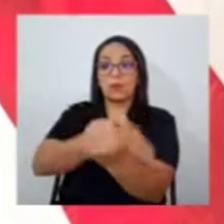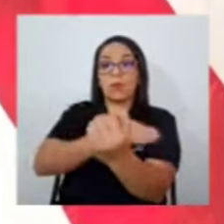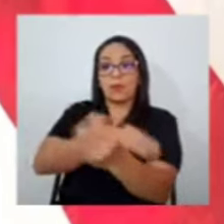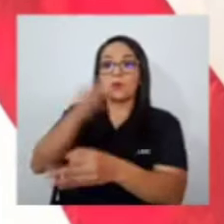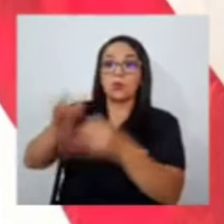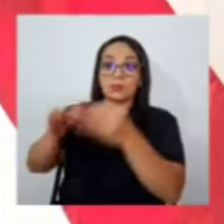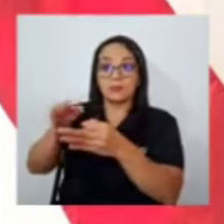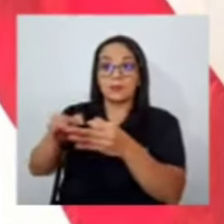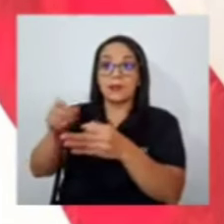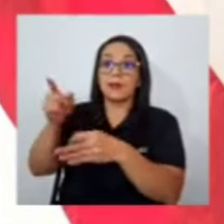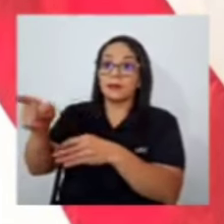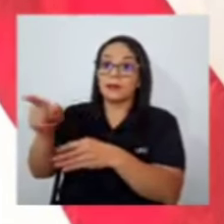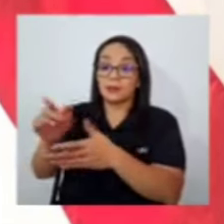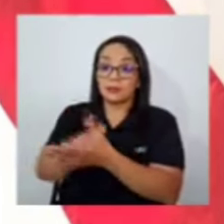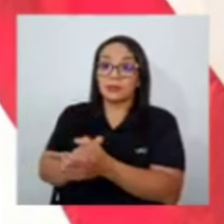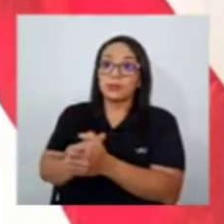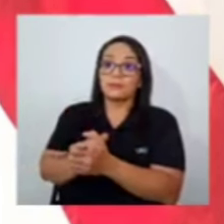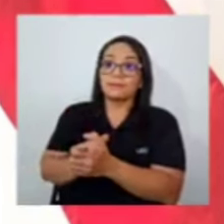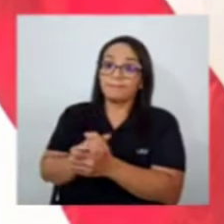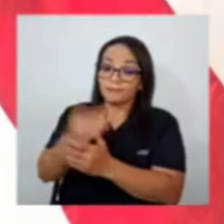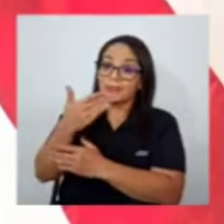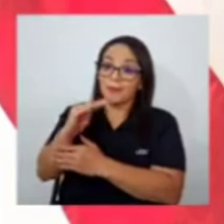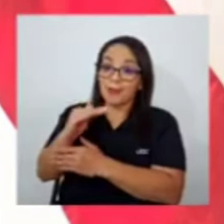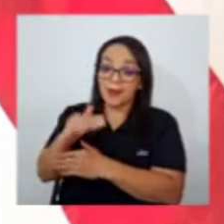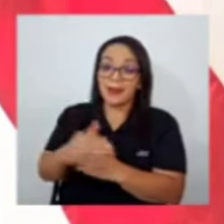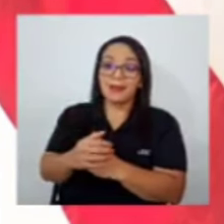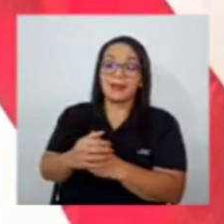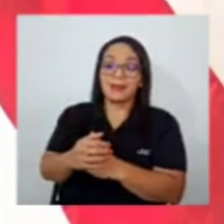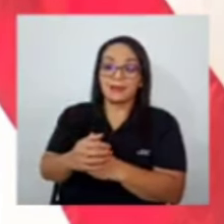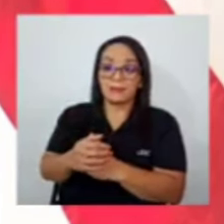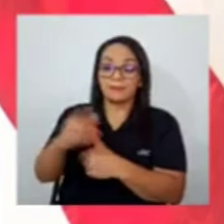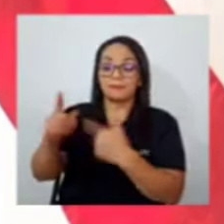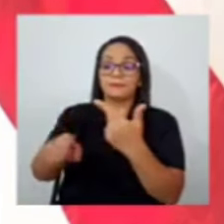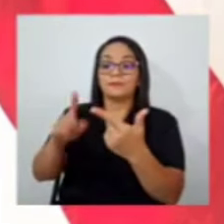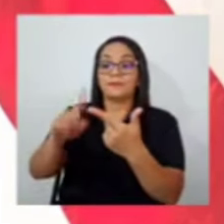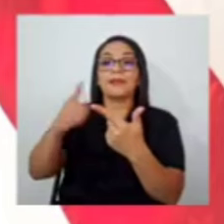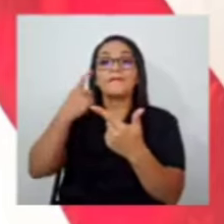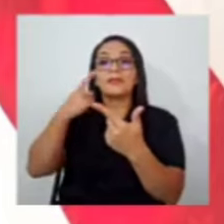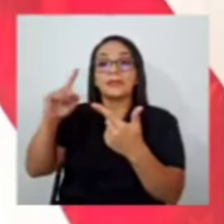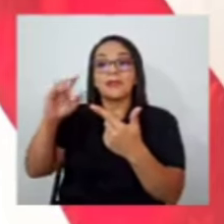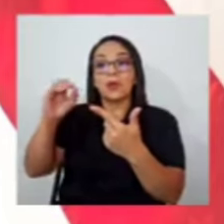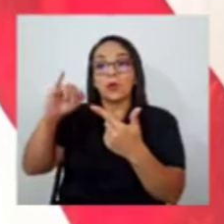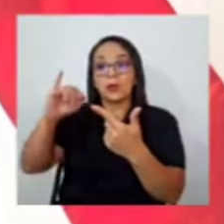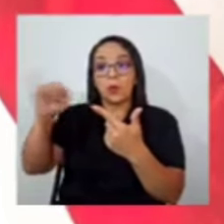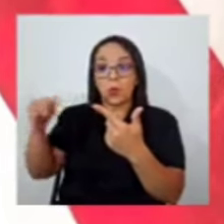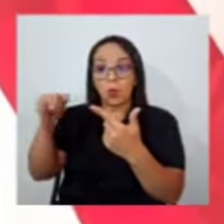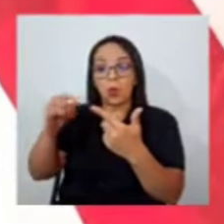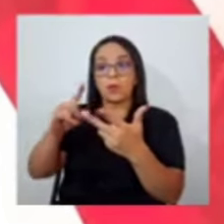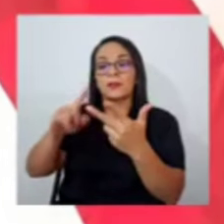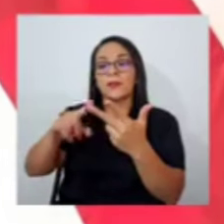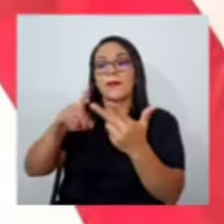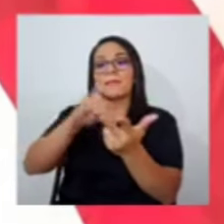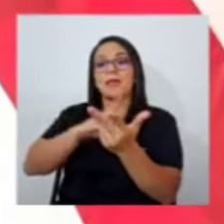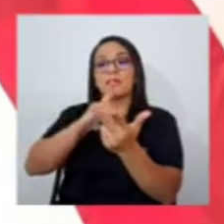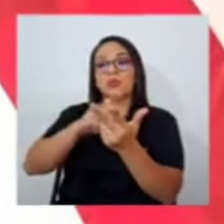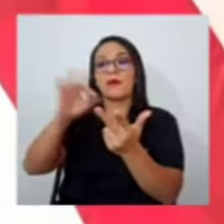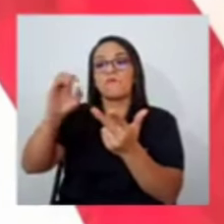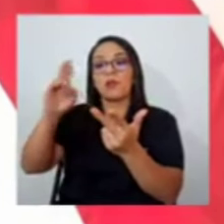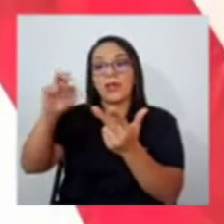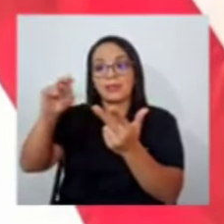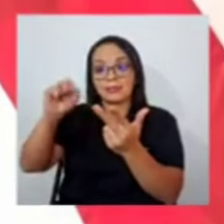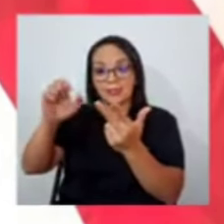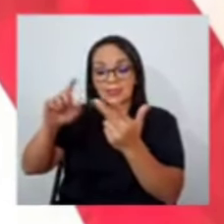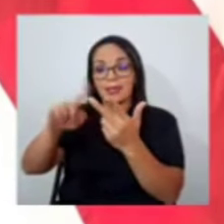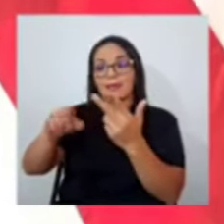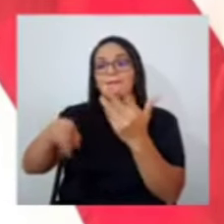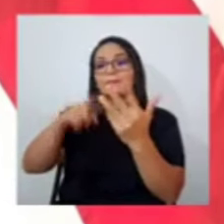ellas que la fiscalía el OIJ la medicatura forense los jueces que